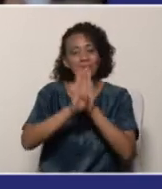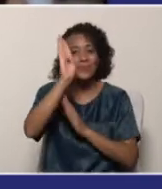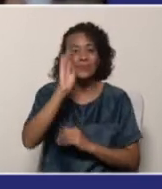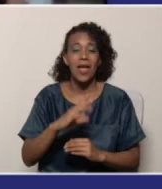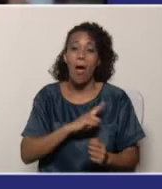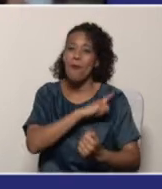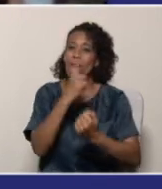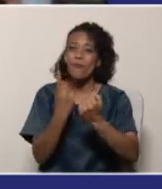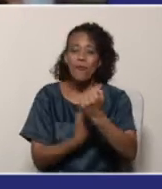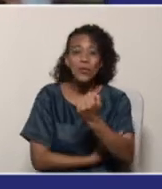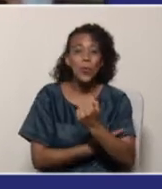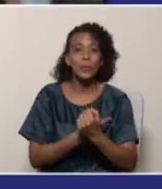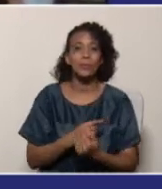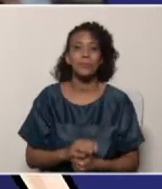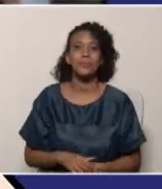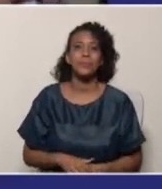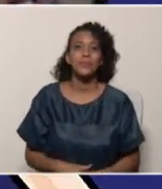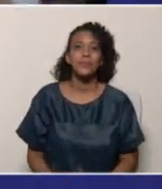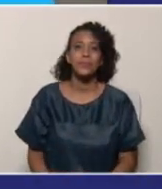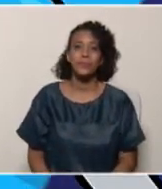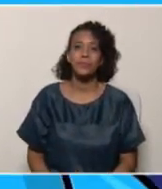fortaleciendo tu aprendizaje.